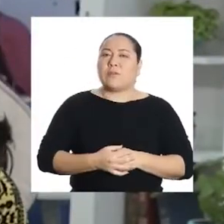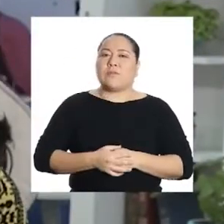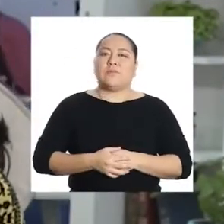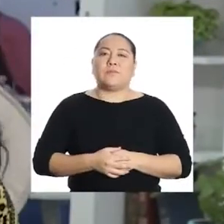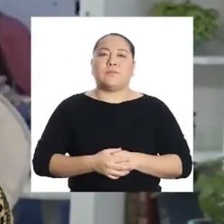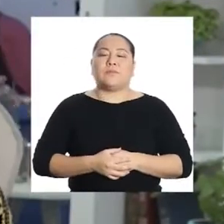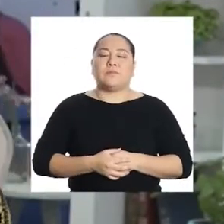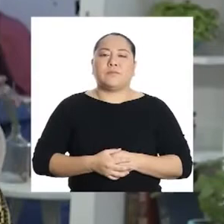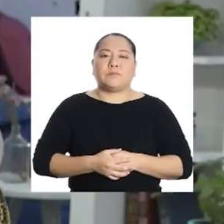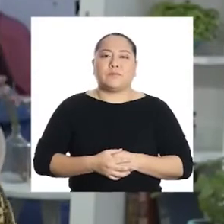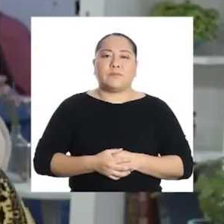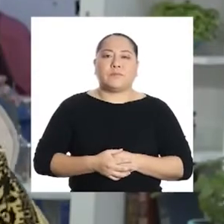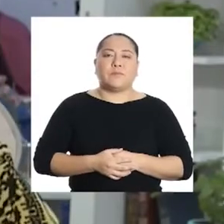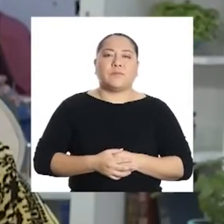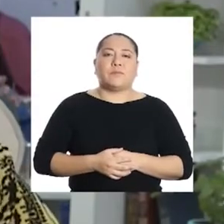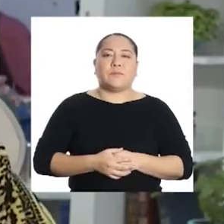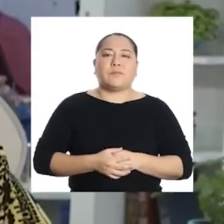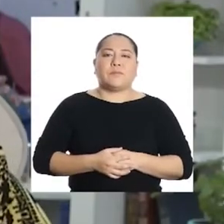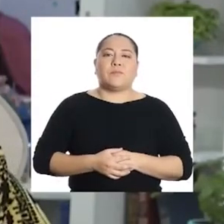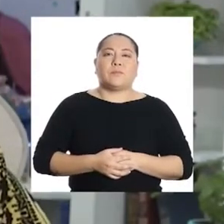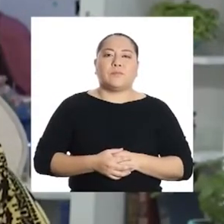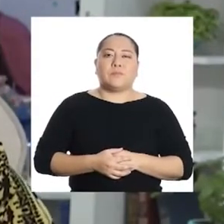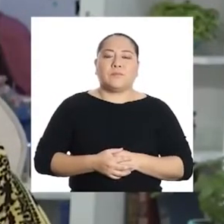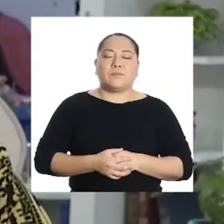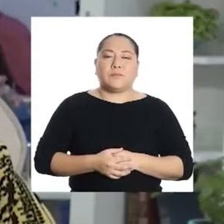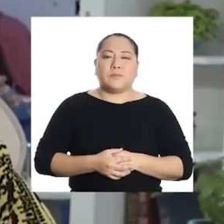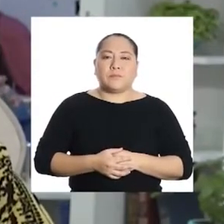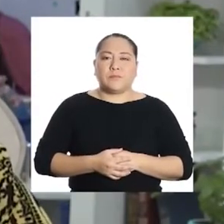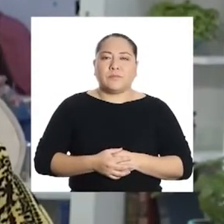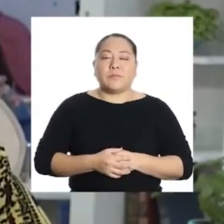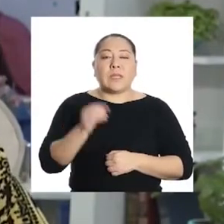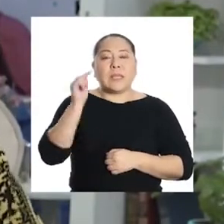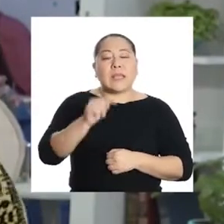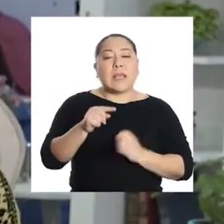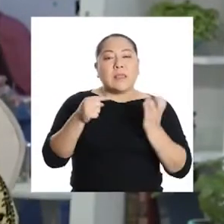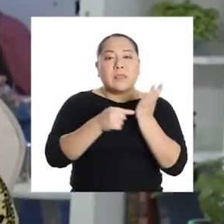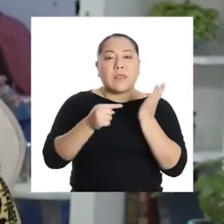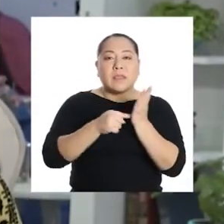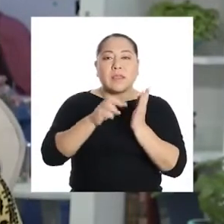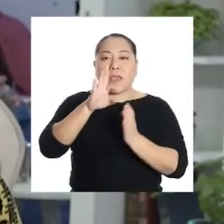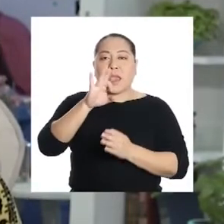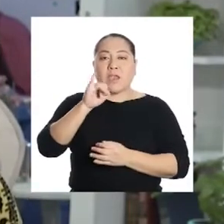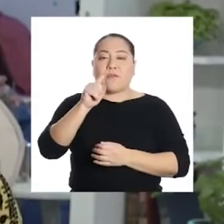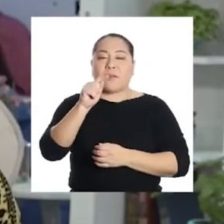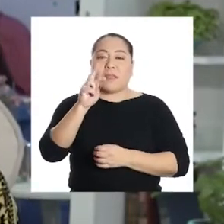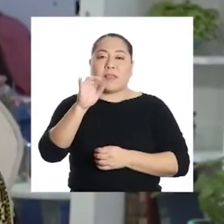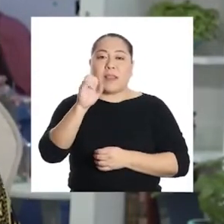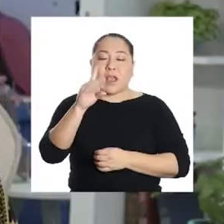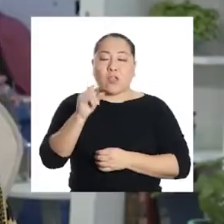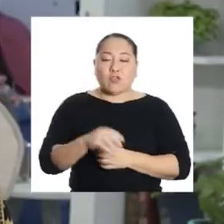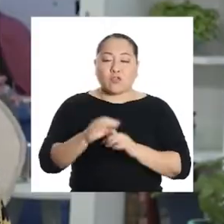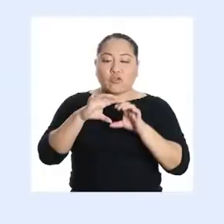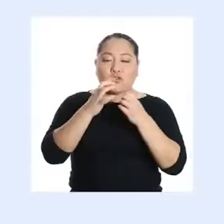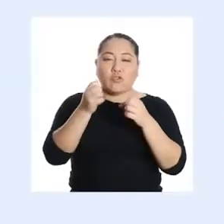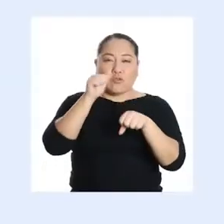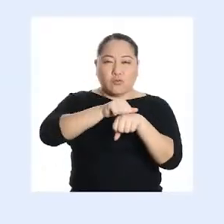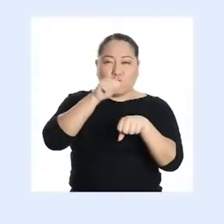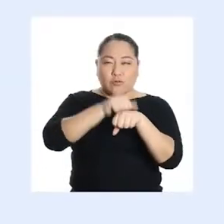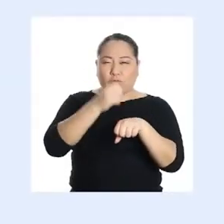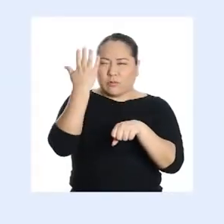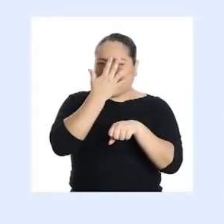la técnica de filtrado con carbón.